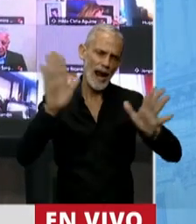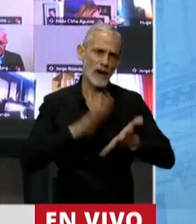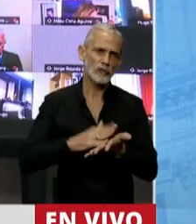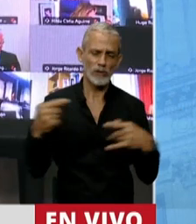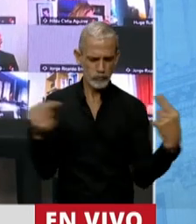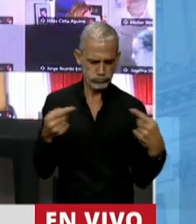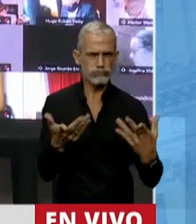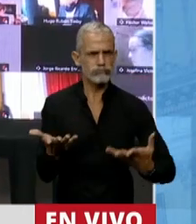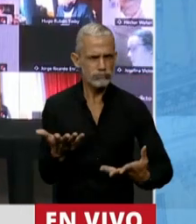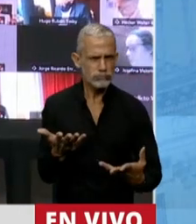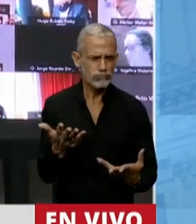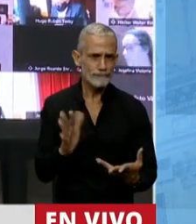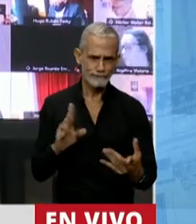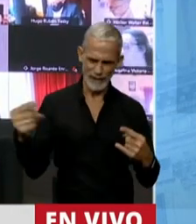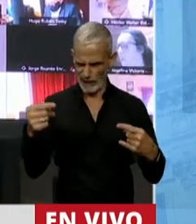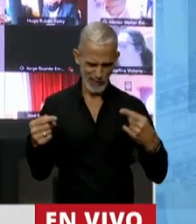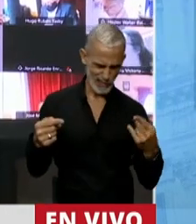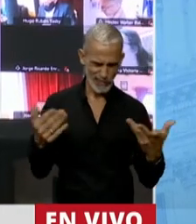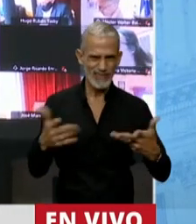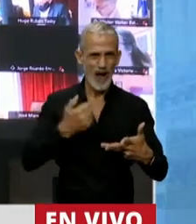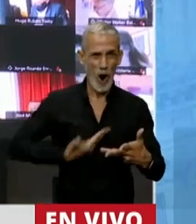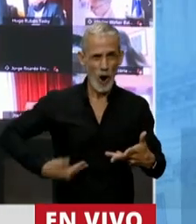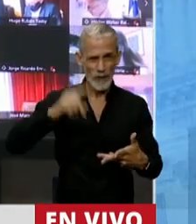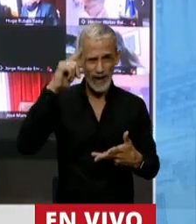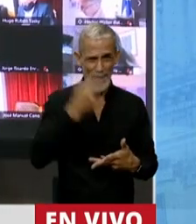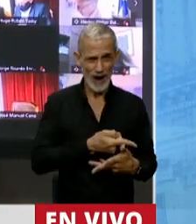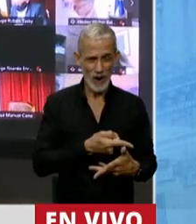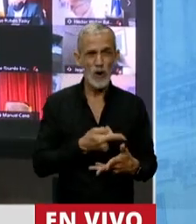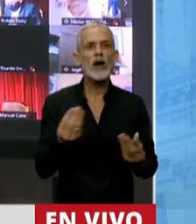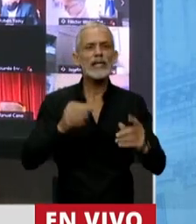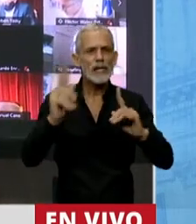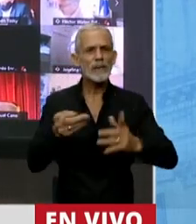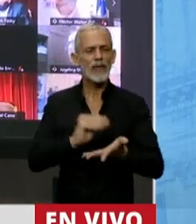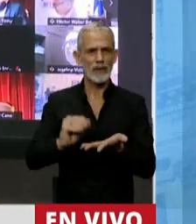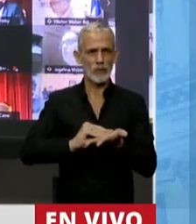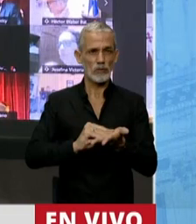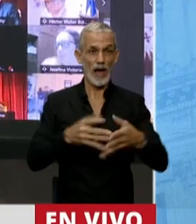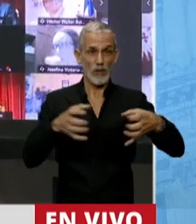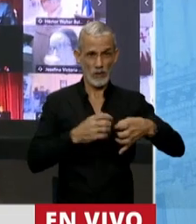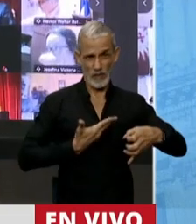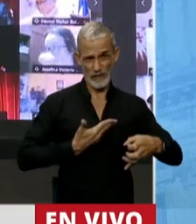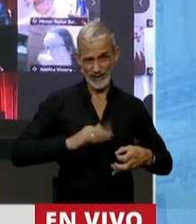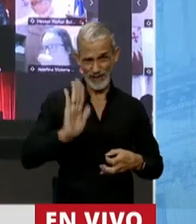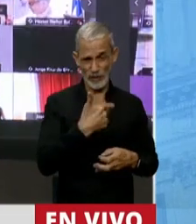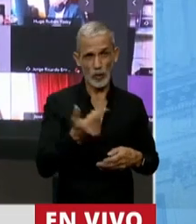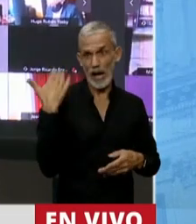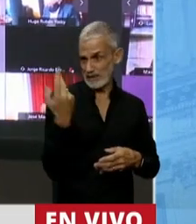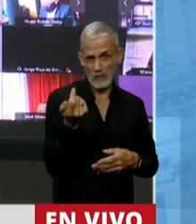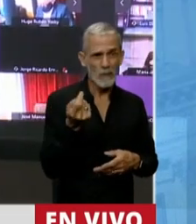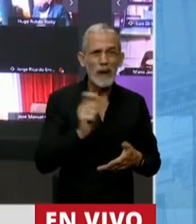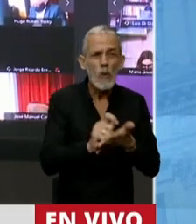incoherencias, otra de las incoherencias de este gobierno y de los diputados del Frente de Todos. Hace menos de un mes,